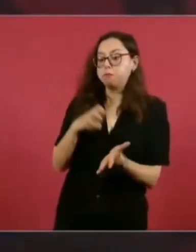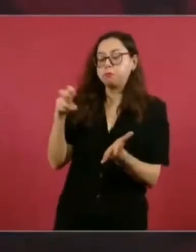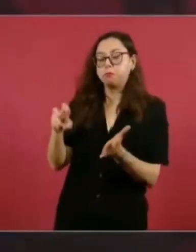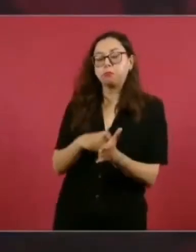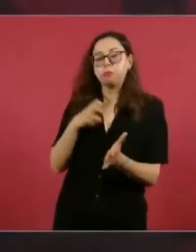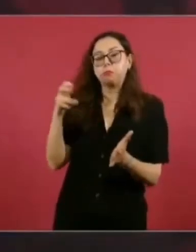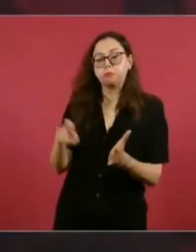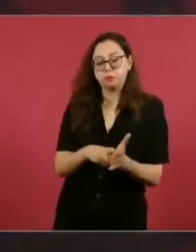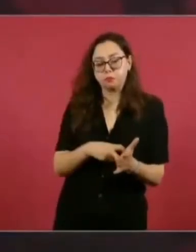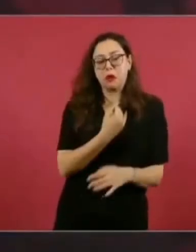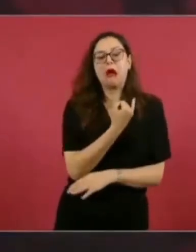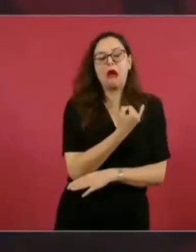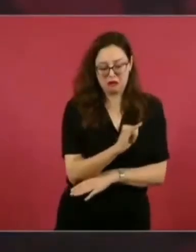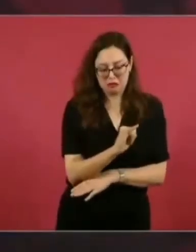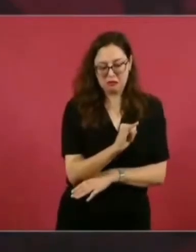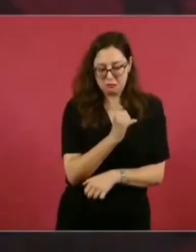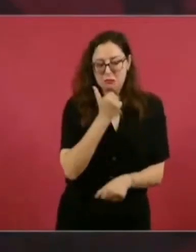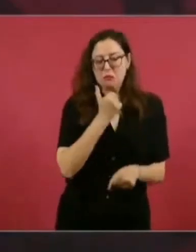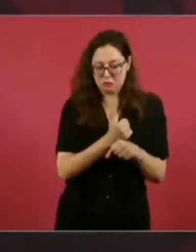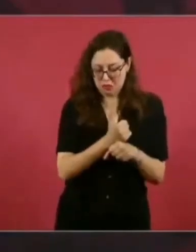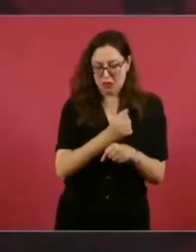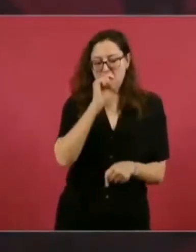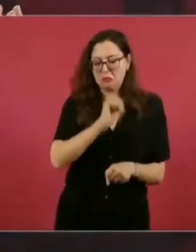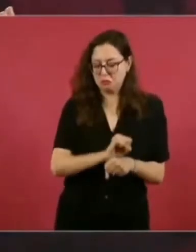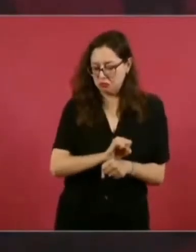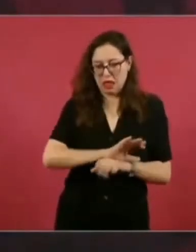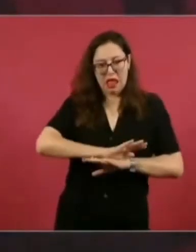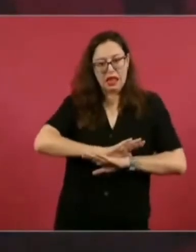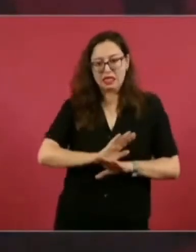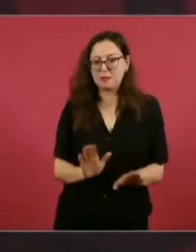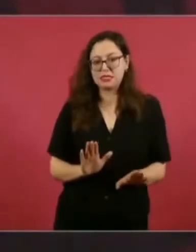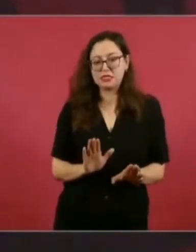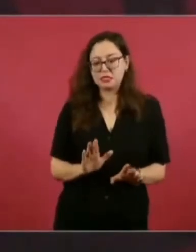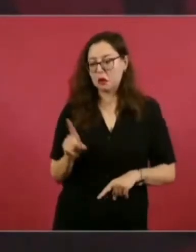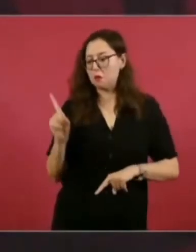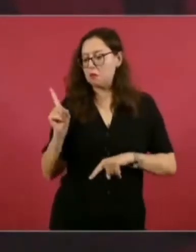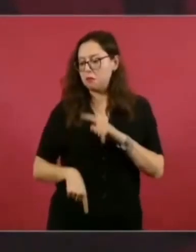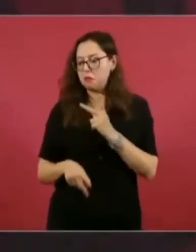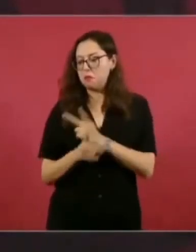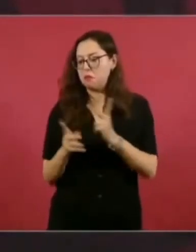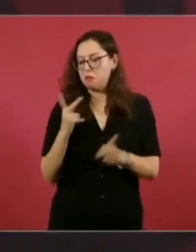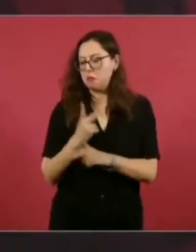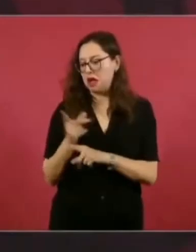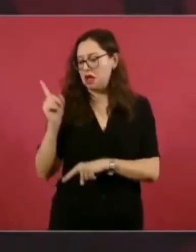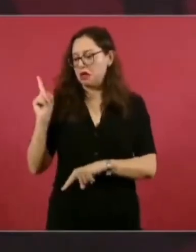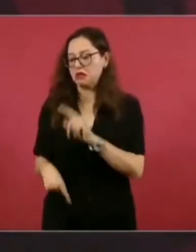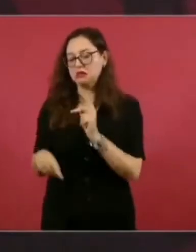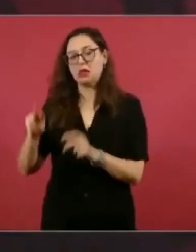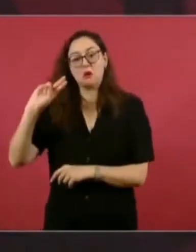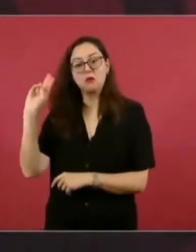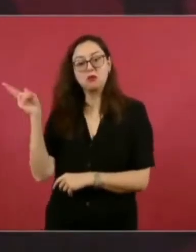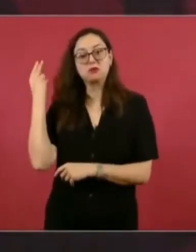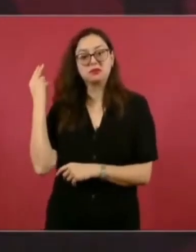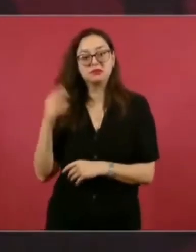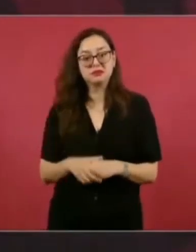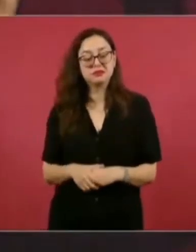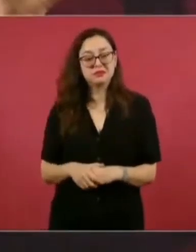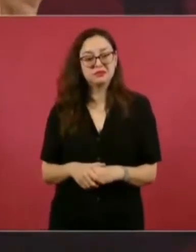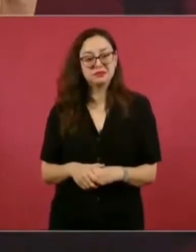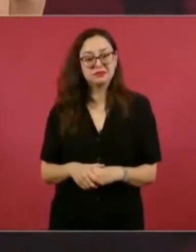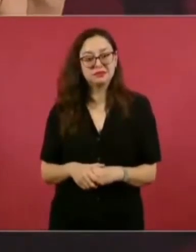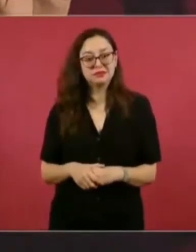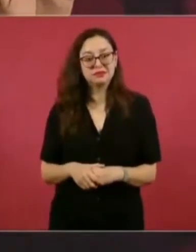ningún periódico, bueno, algunos, puede ser la radio,